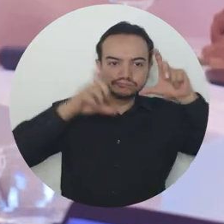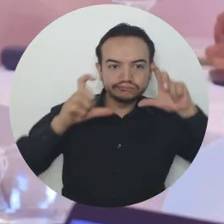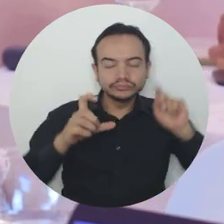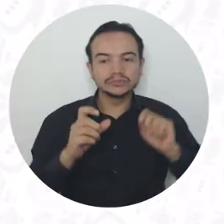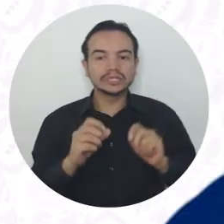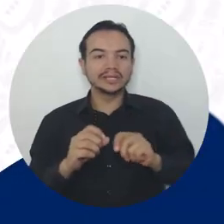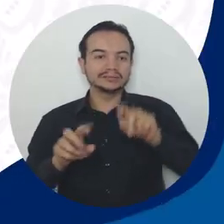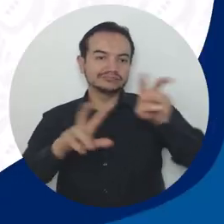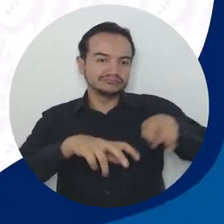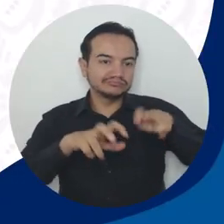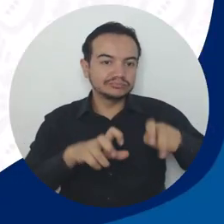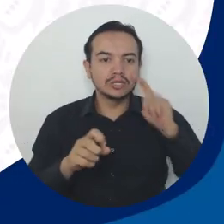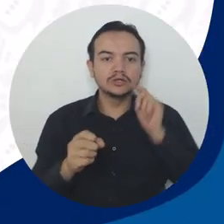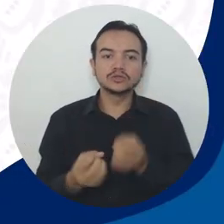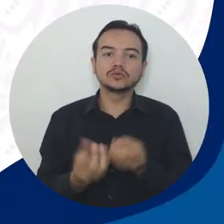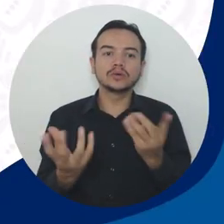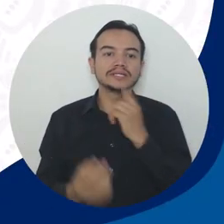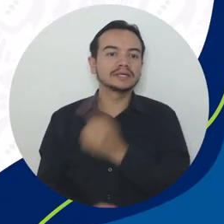departamento.